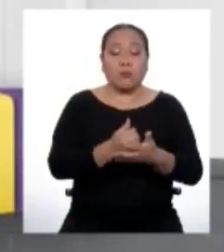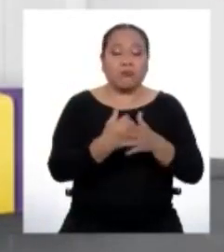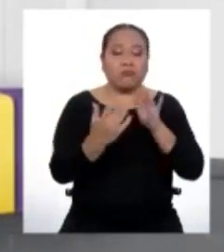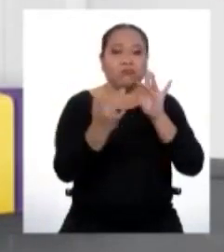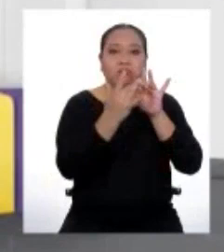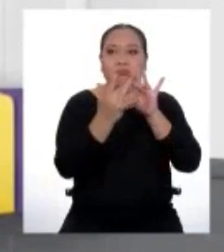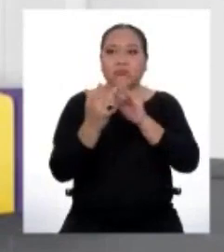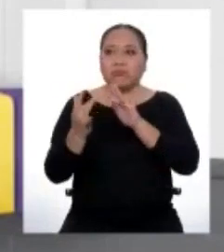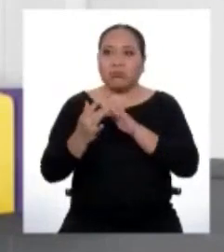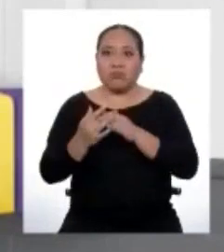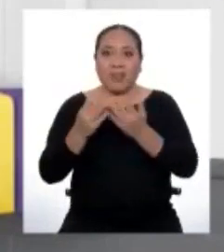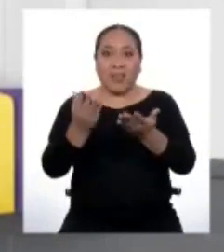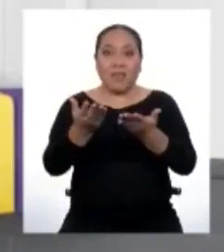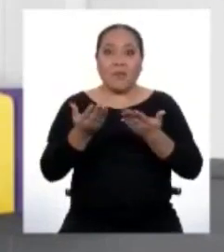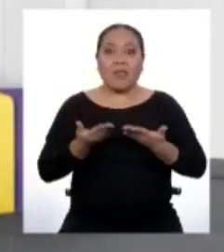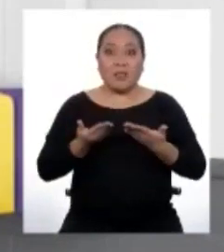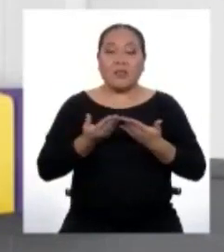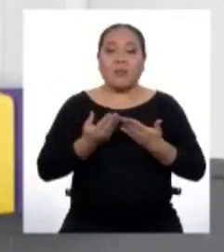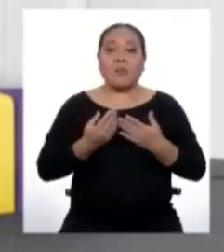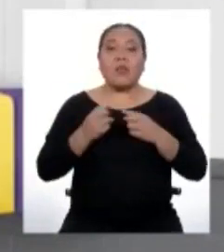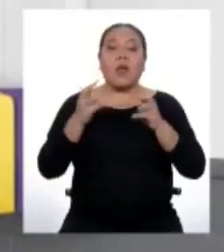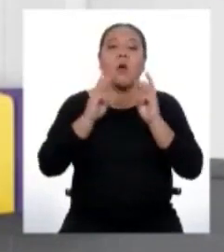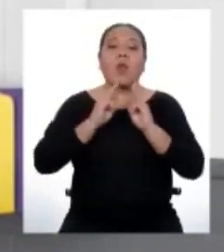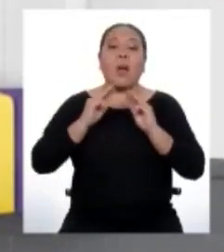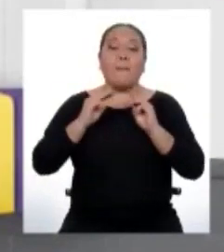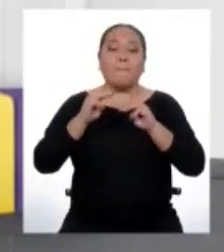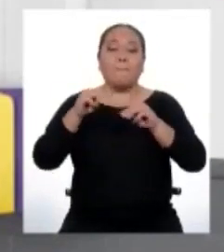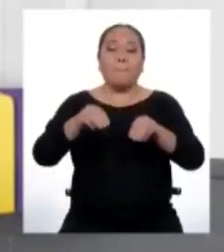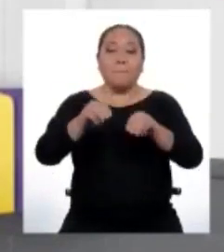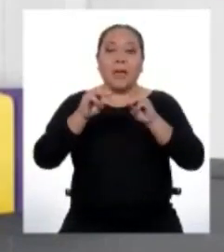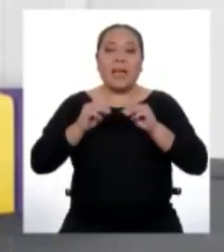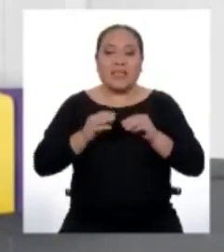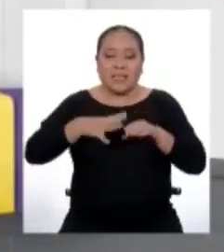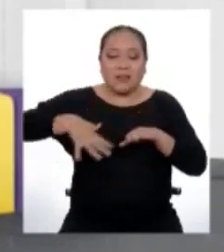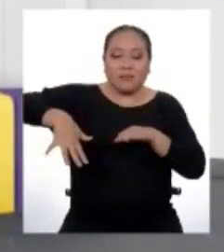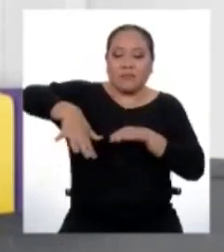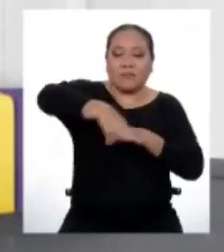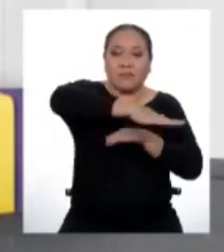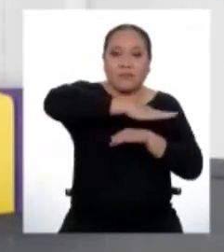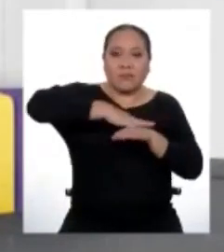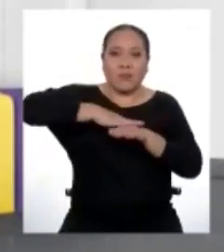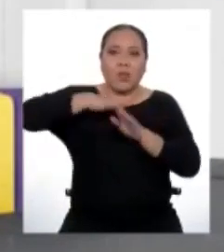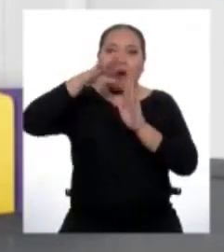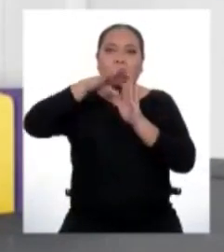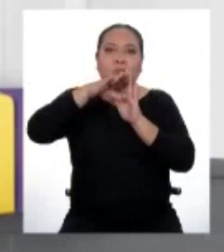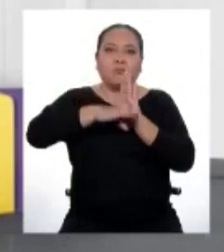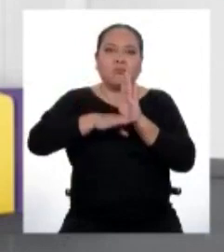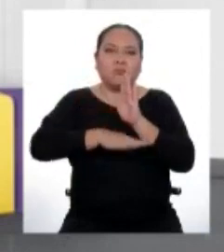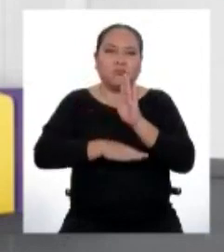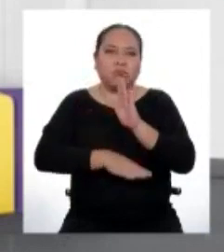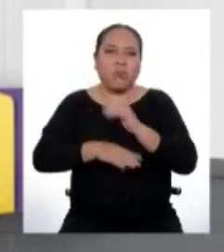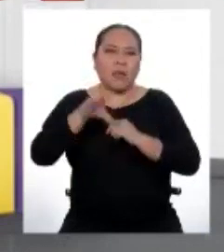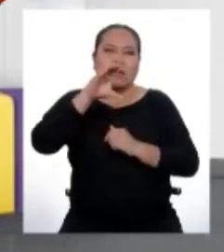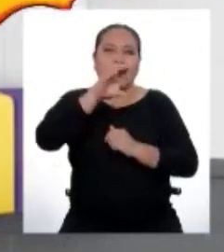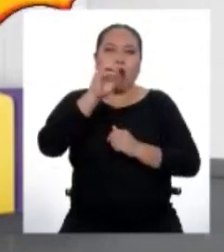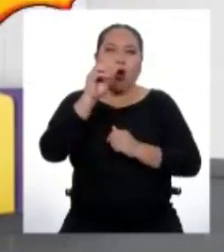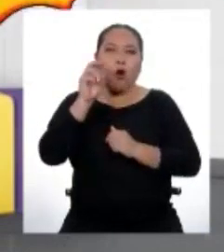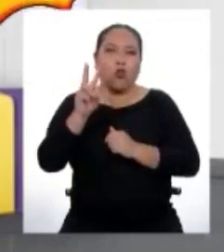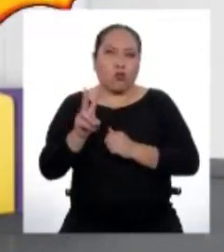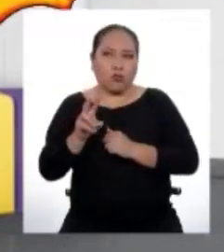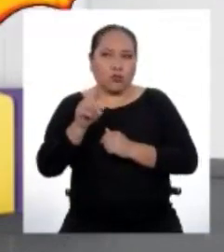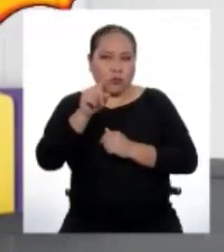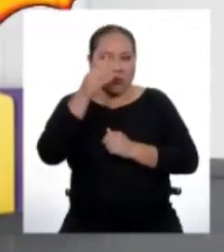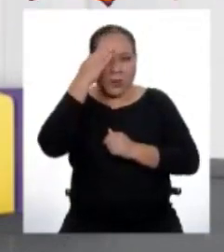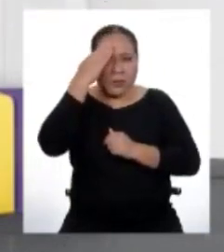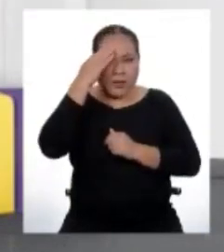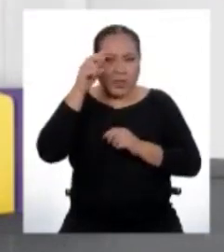de llegar una invitación para hacer una mesa redonda sobre cómo reducir de modo sostenible las emisiones del CO2. ¿Sabes qué es